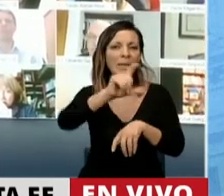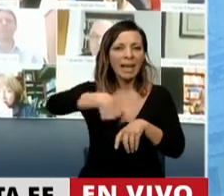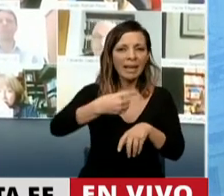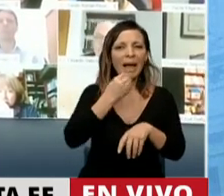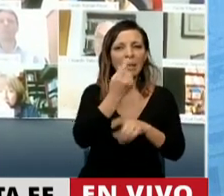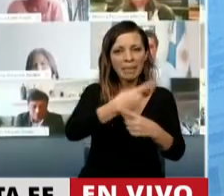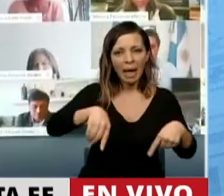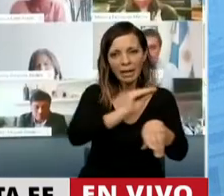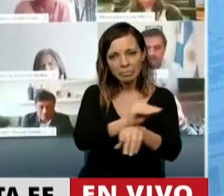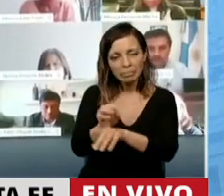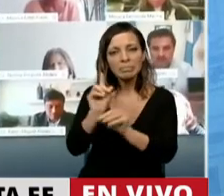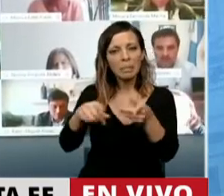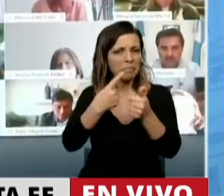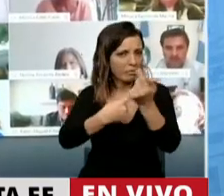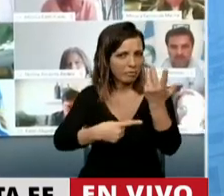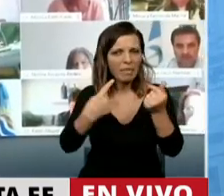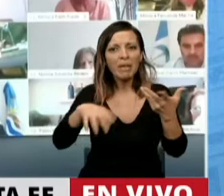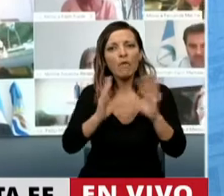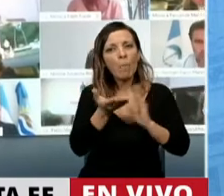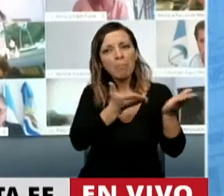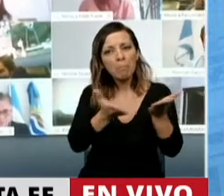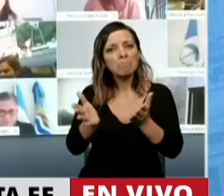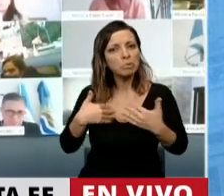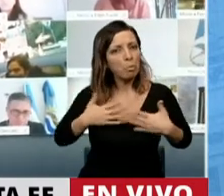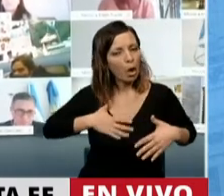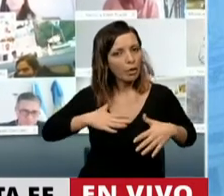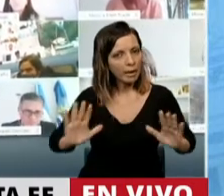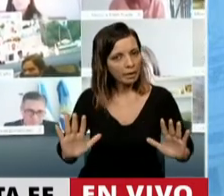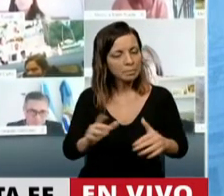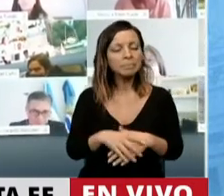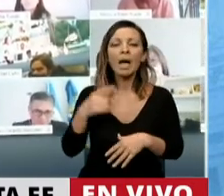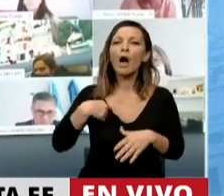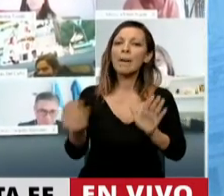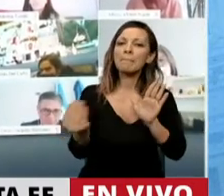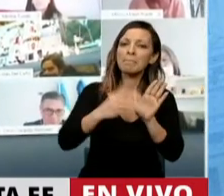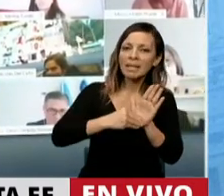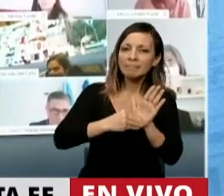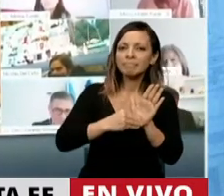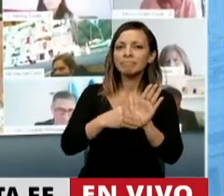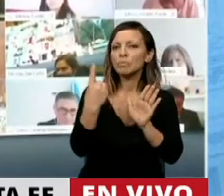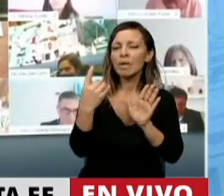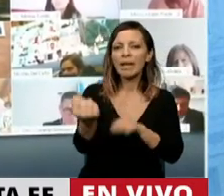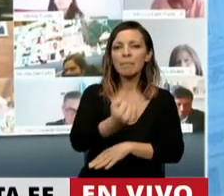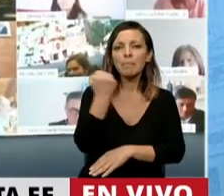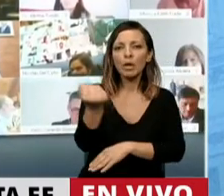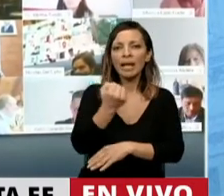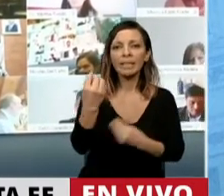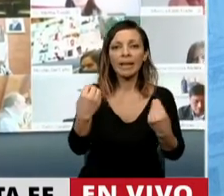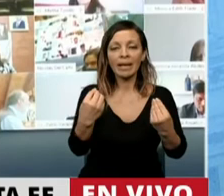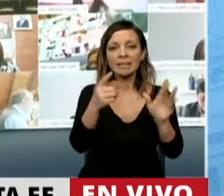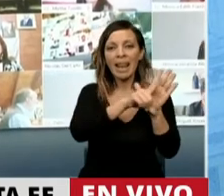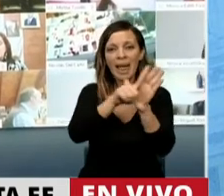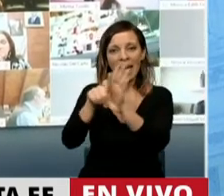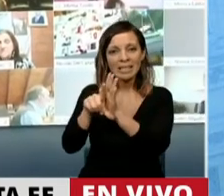Y ahora estamos agregando en este contexto algo que es muy importante, lo que es el paquete de